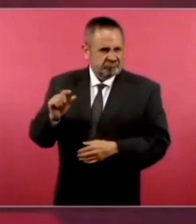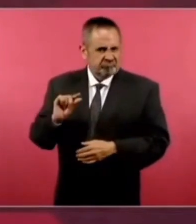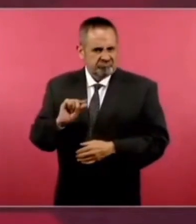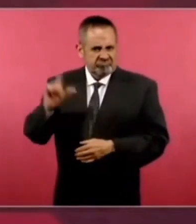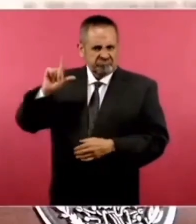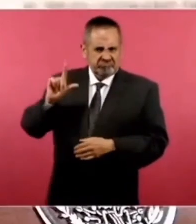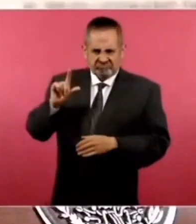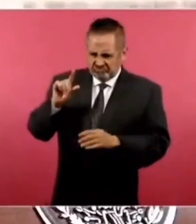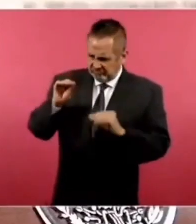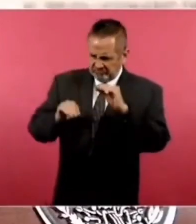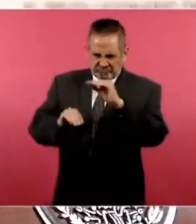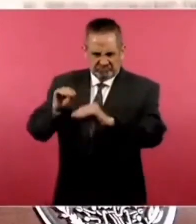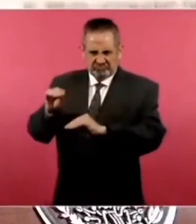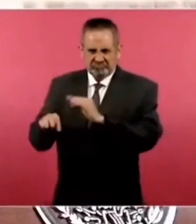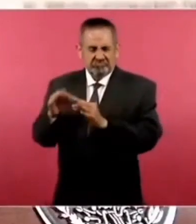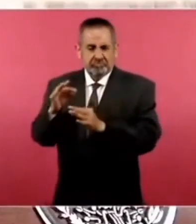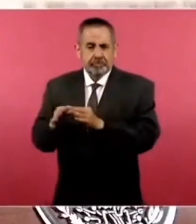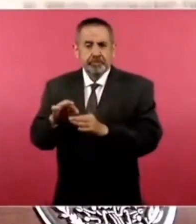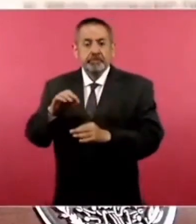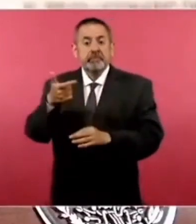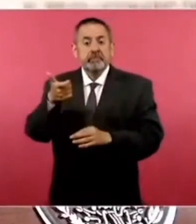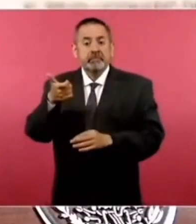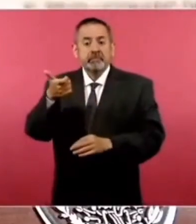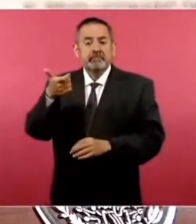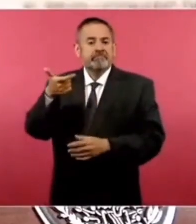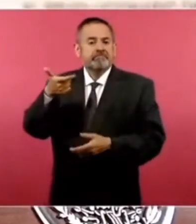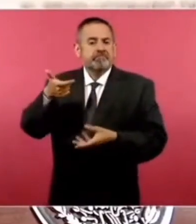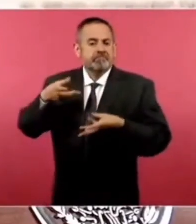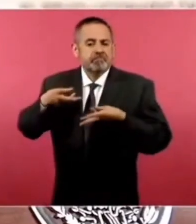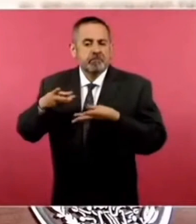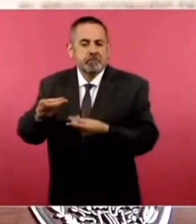y a un costo bajo.